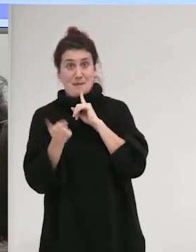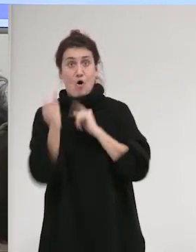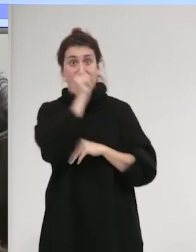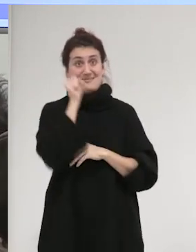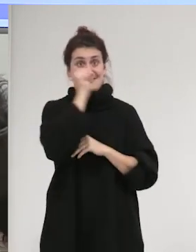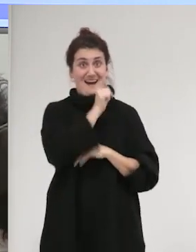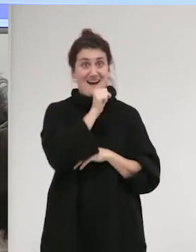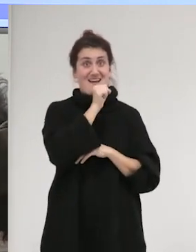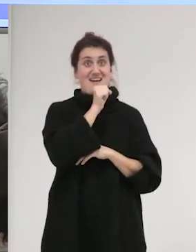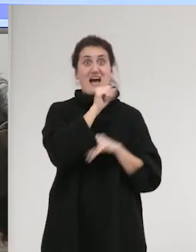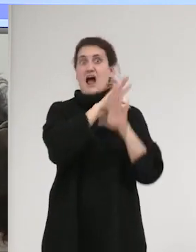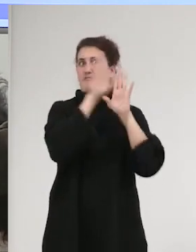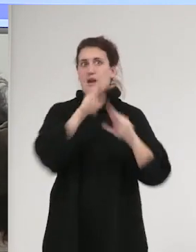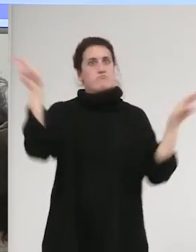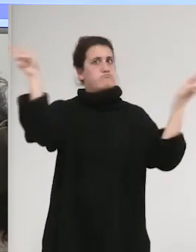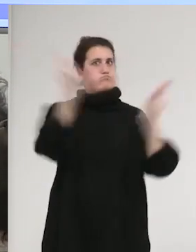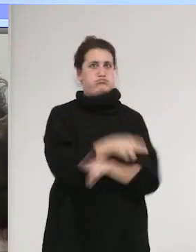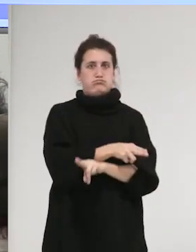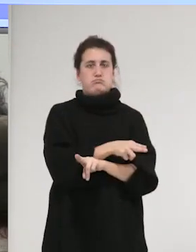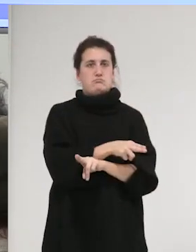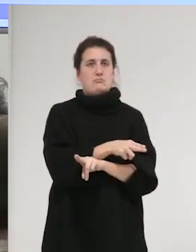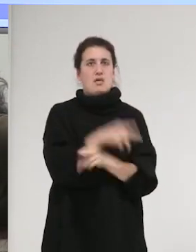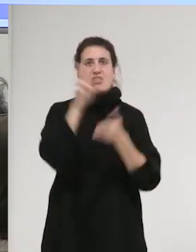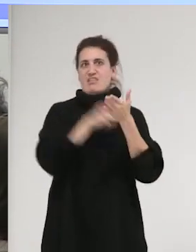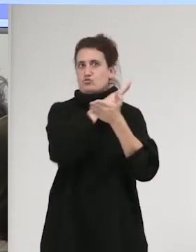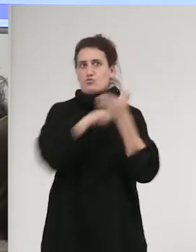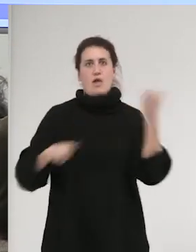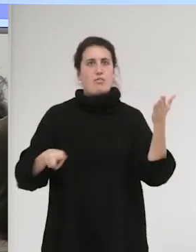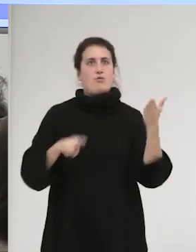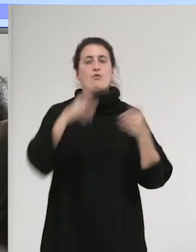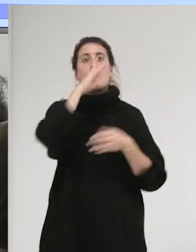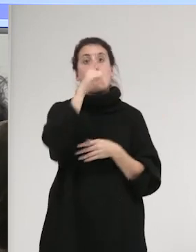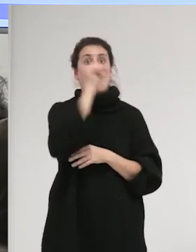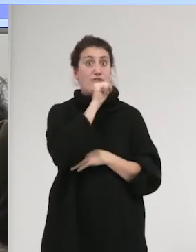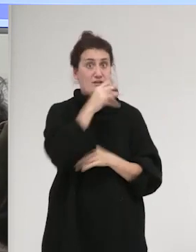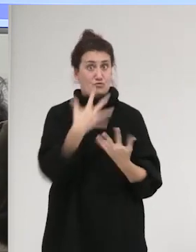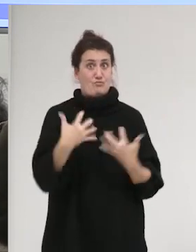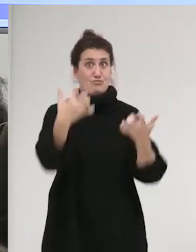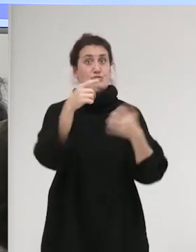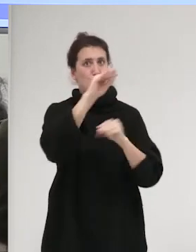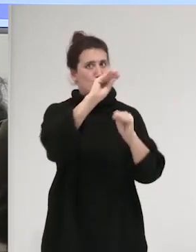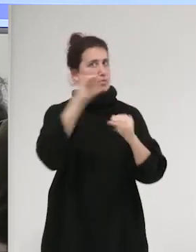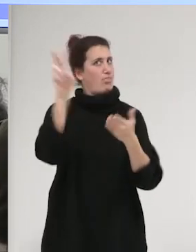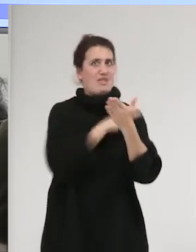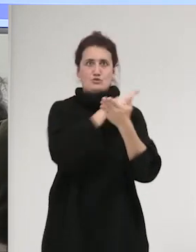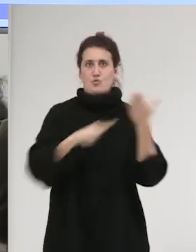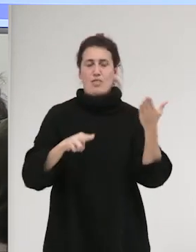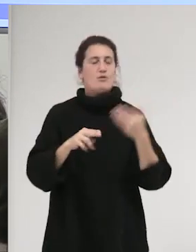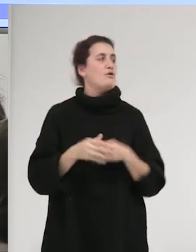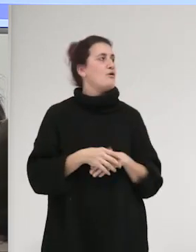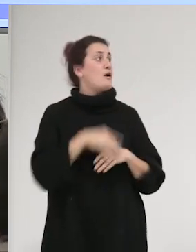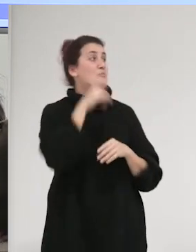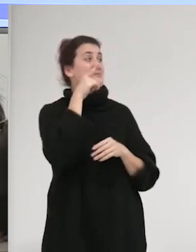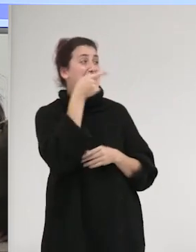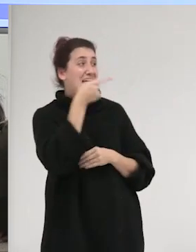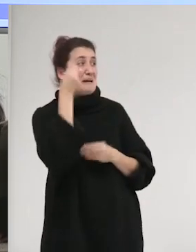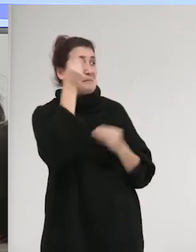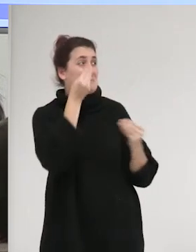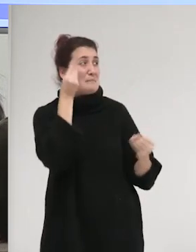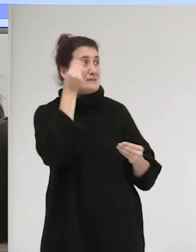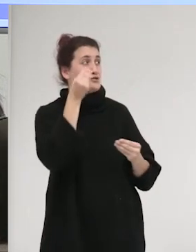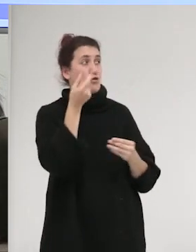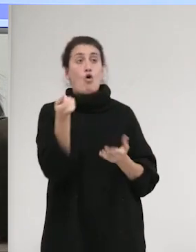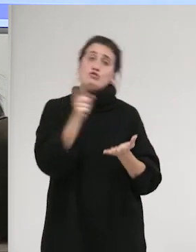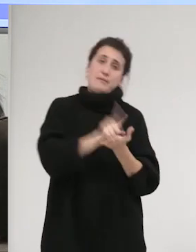Cetangana, que se censuró en su concierto. Bueno, aquí me parece que volvemos otra